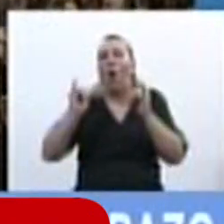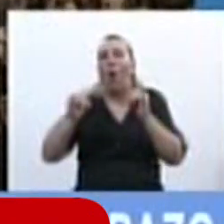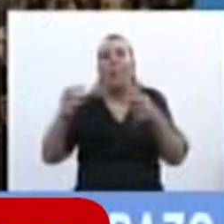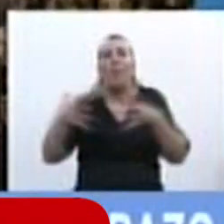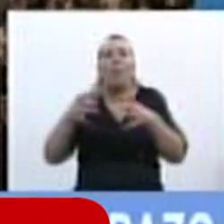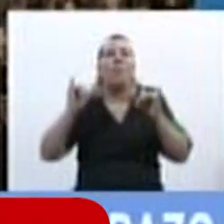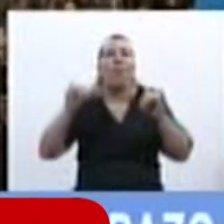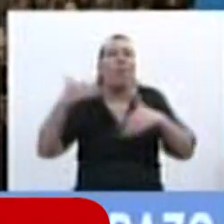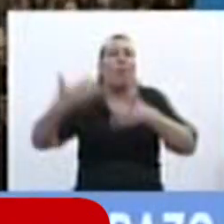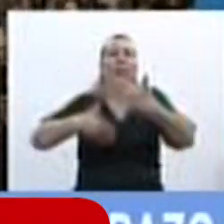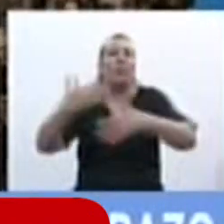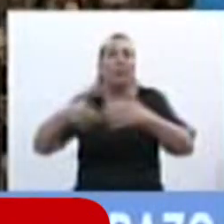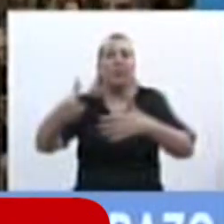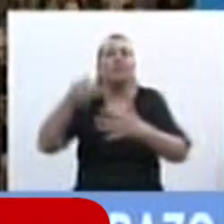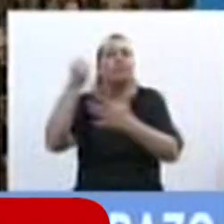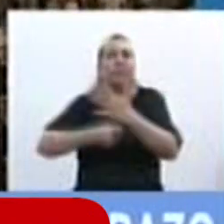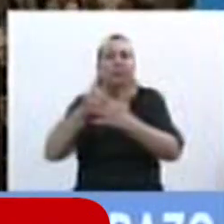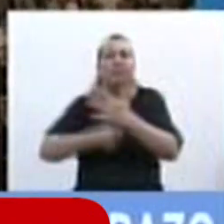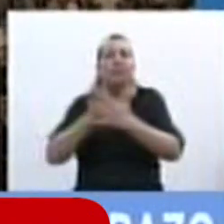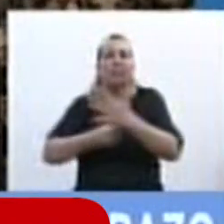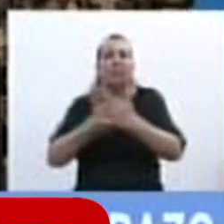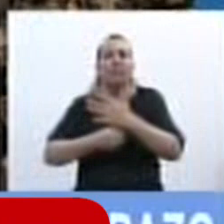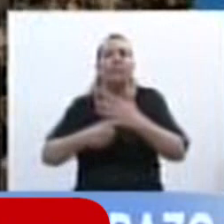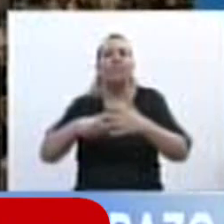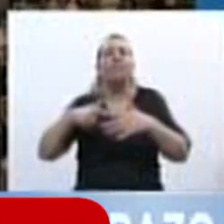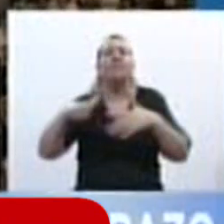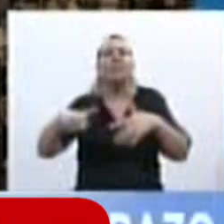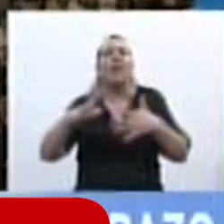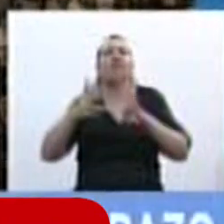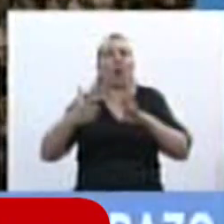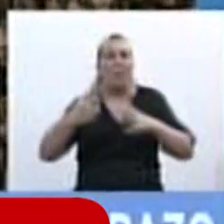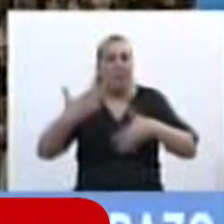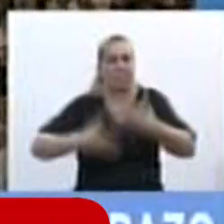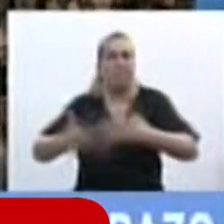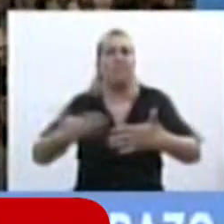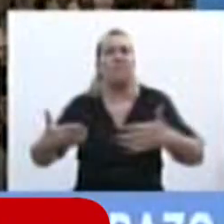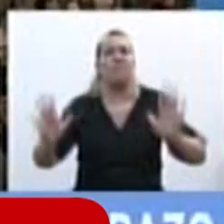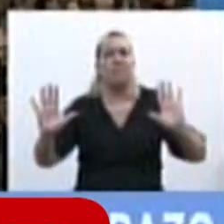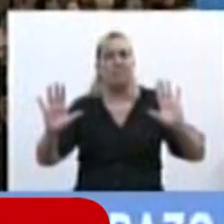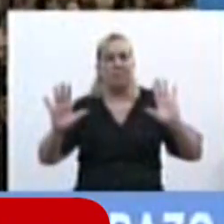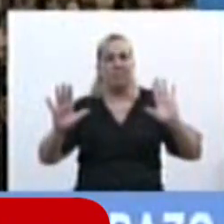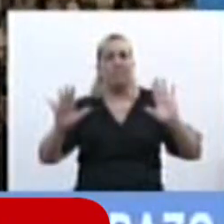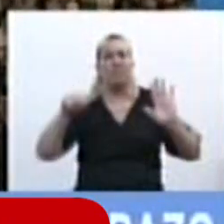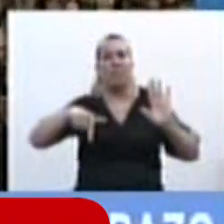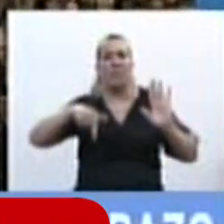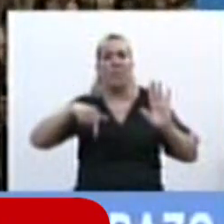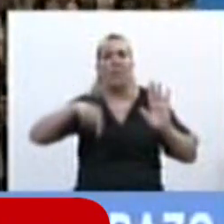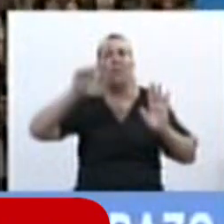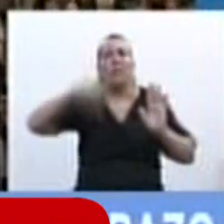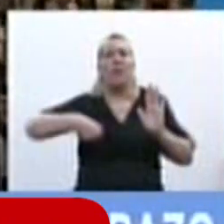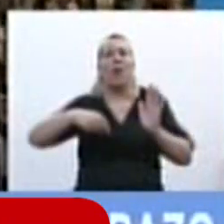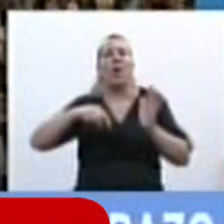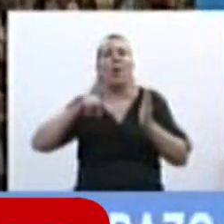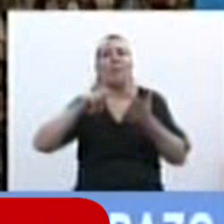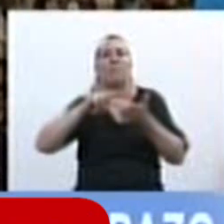que nos desafía, que nos atropella sanamente, que nos pone en crisis el